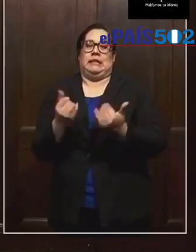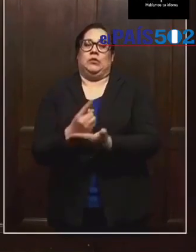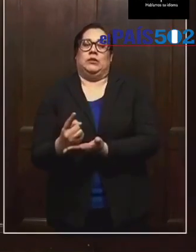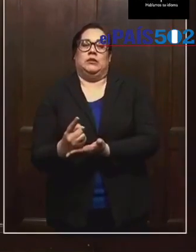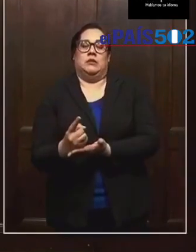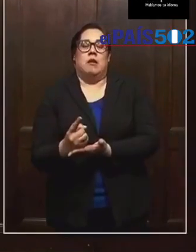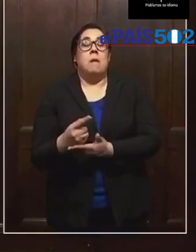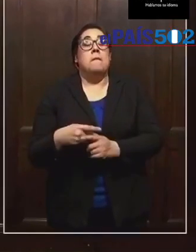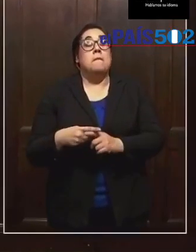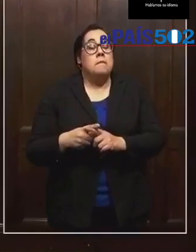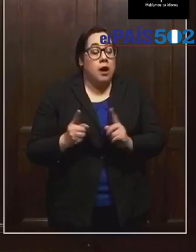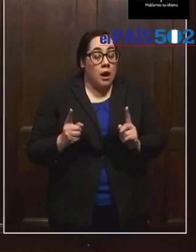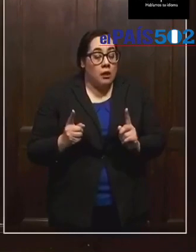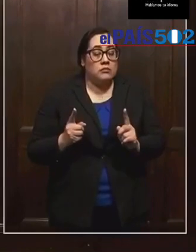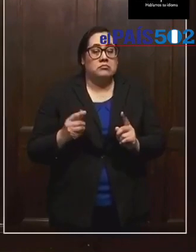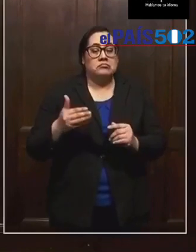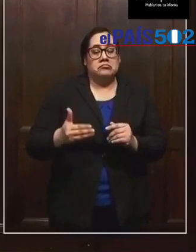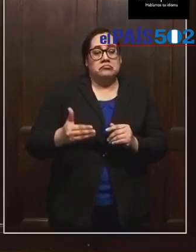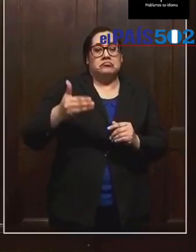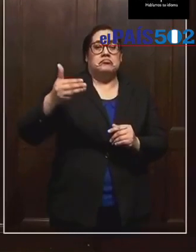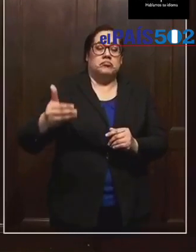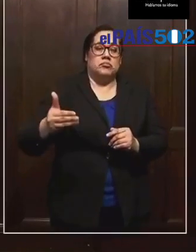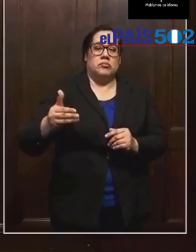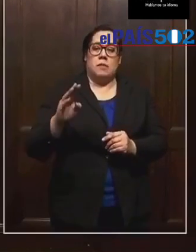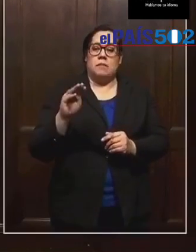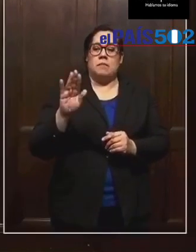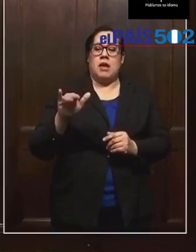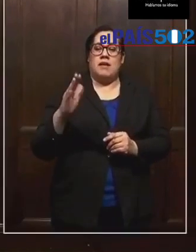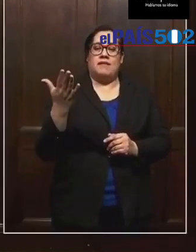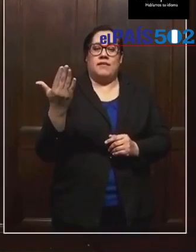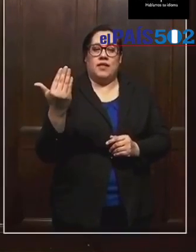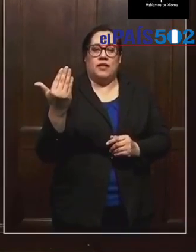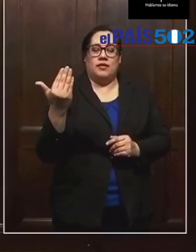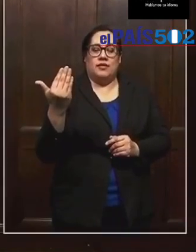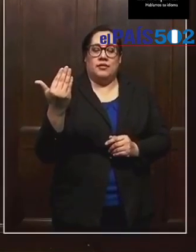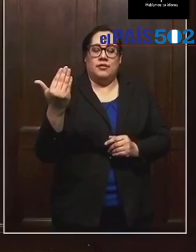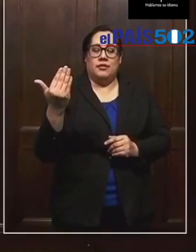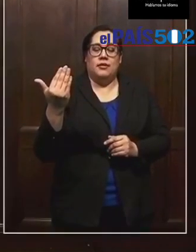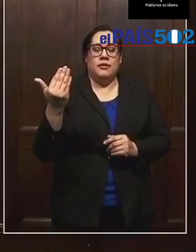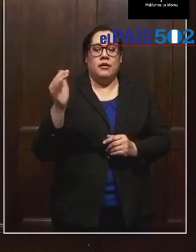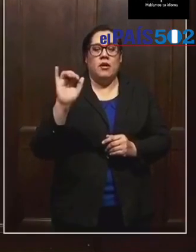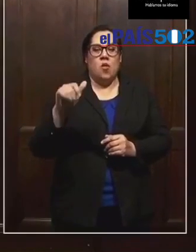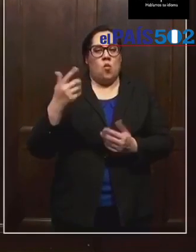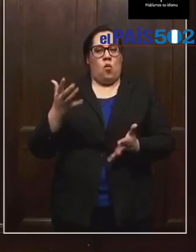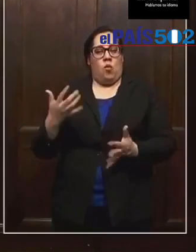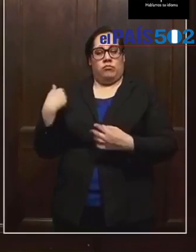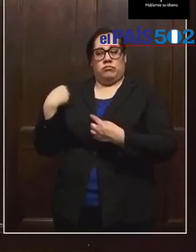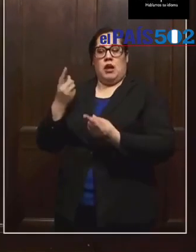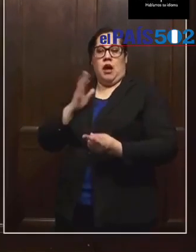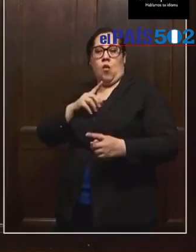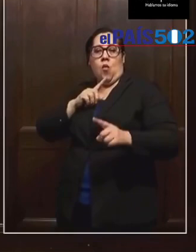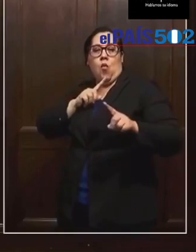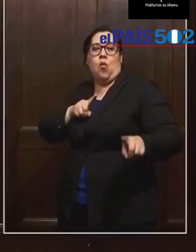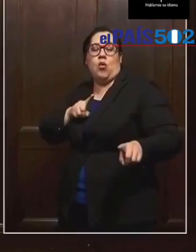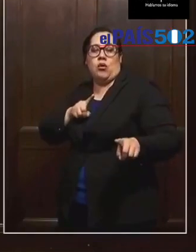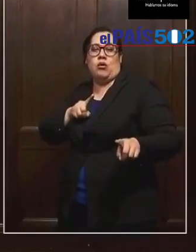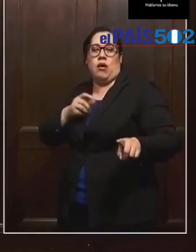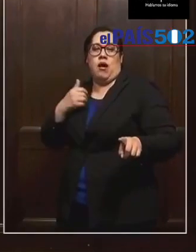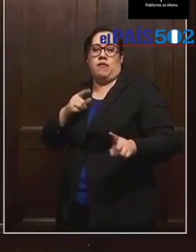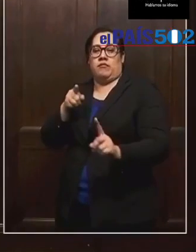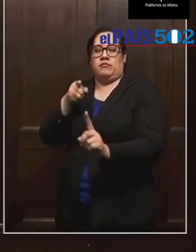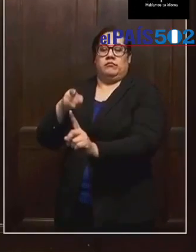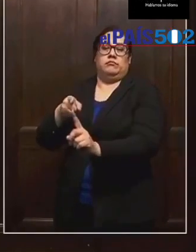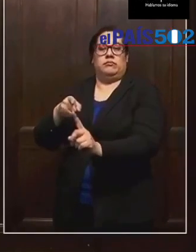pero el 15 de mayo, cuando nuestro orden tiene un